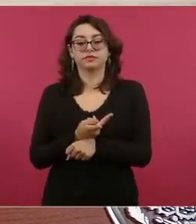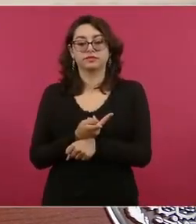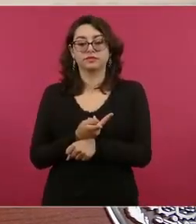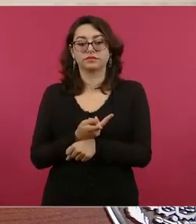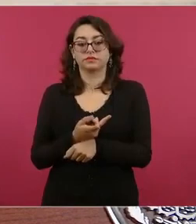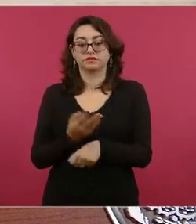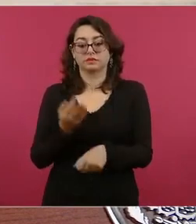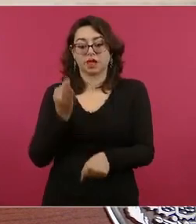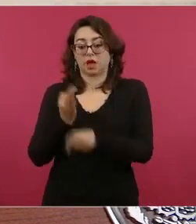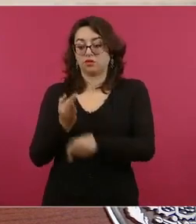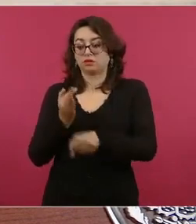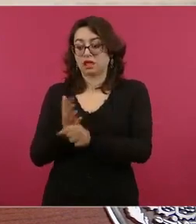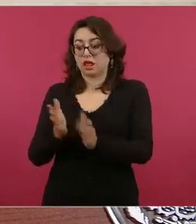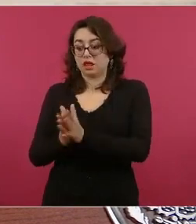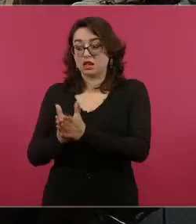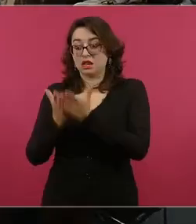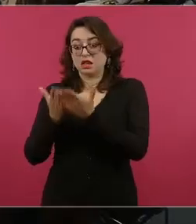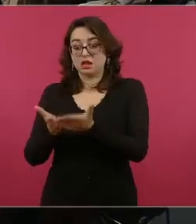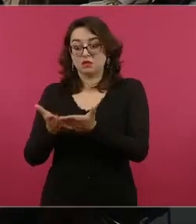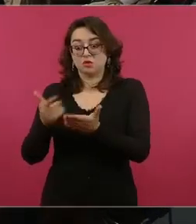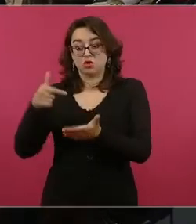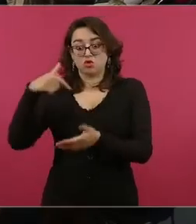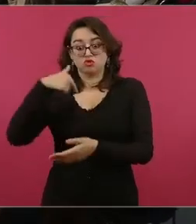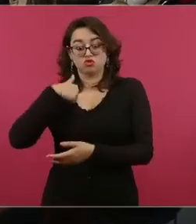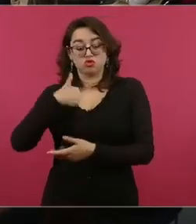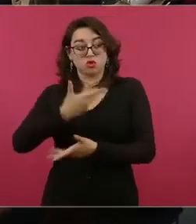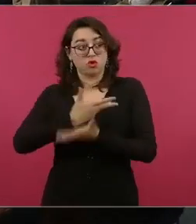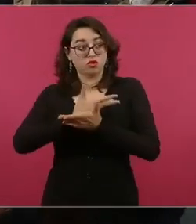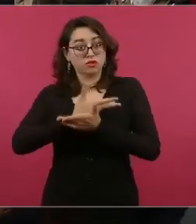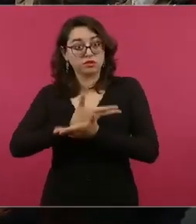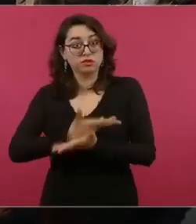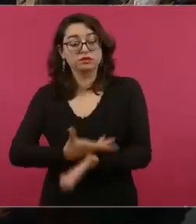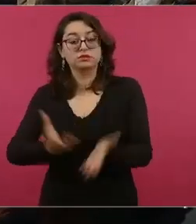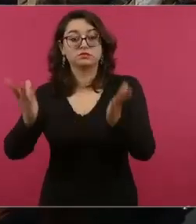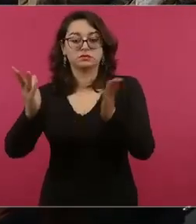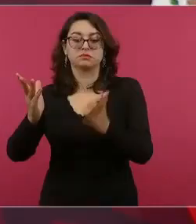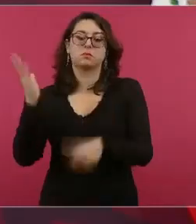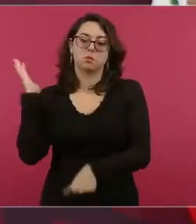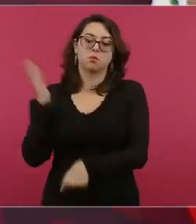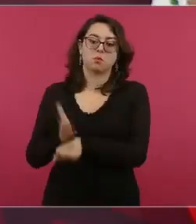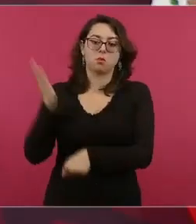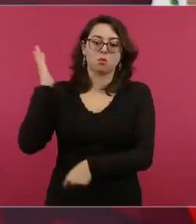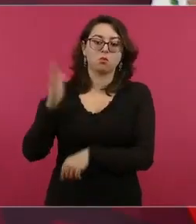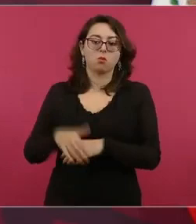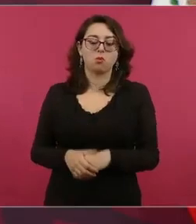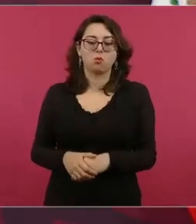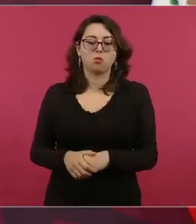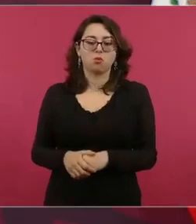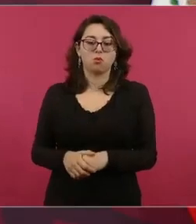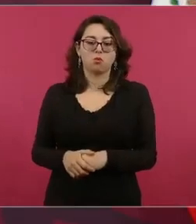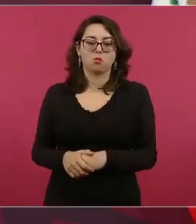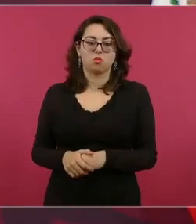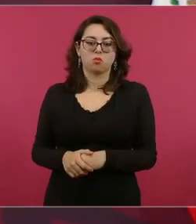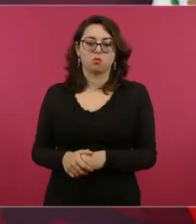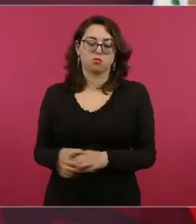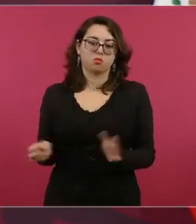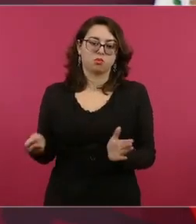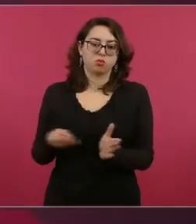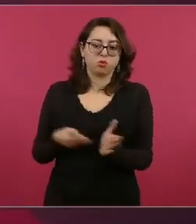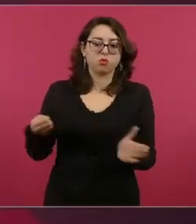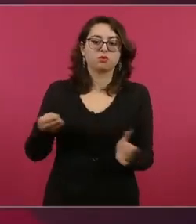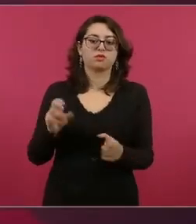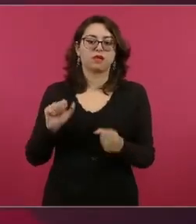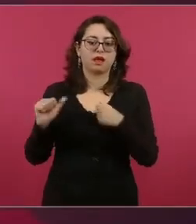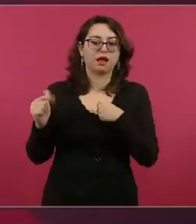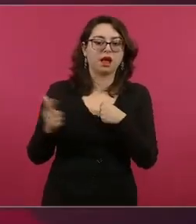si se distribuyen, se entregan, entonces es un motivo para que puedan